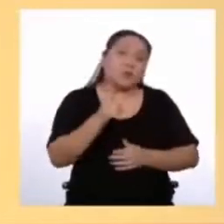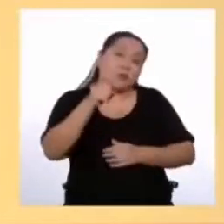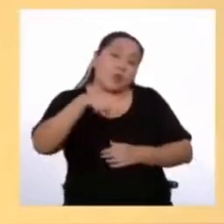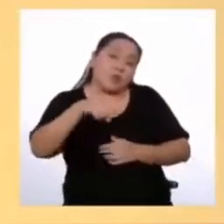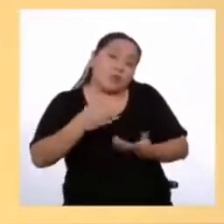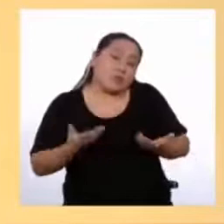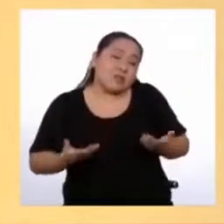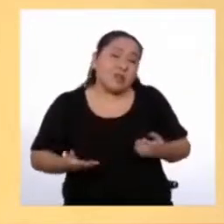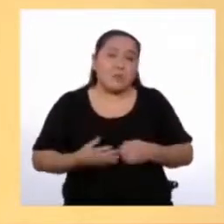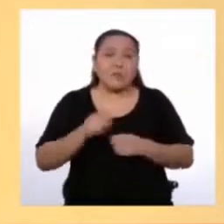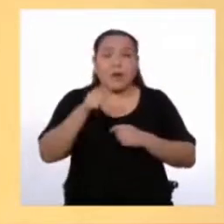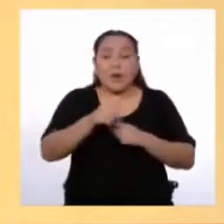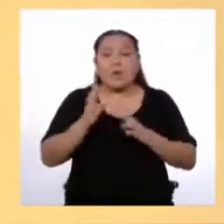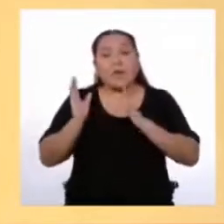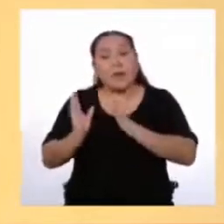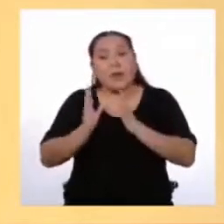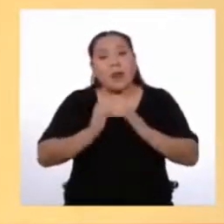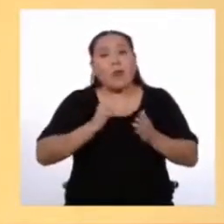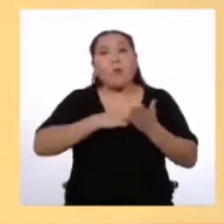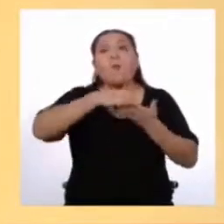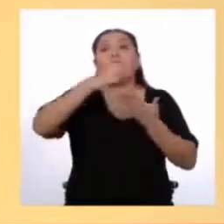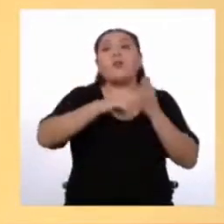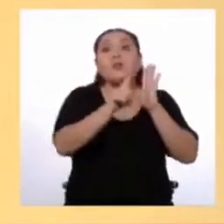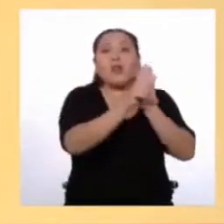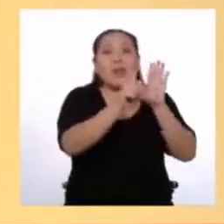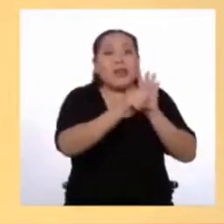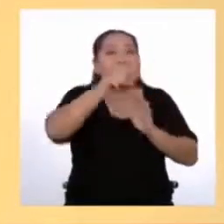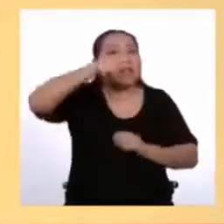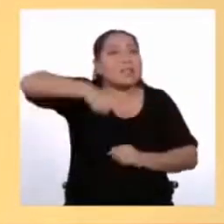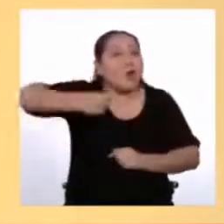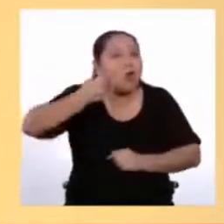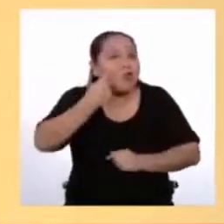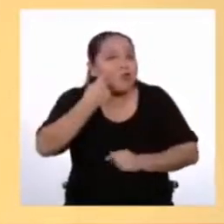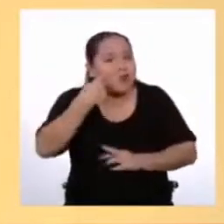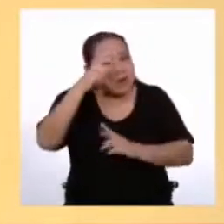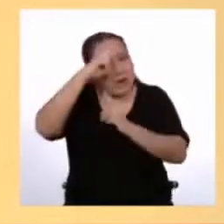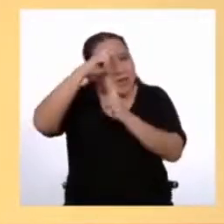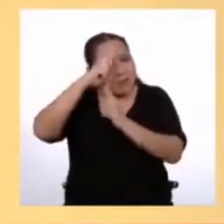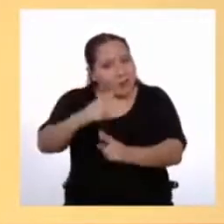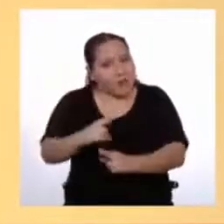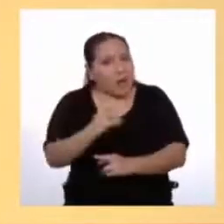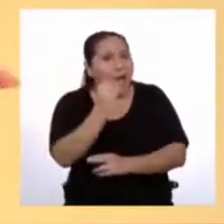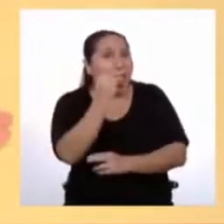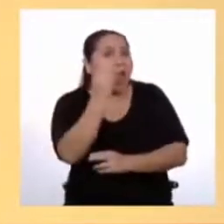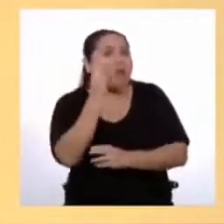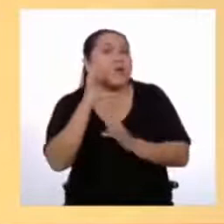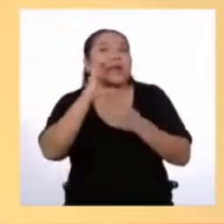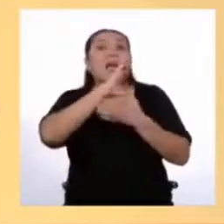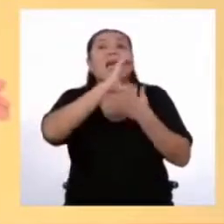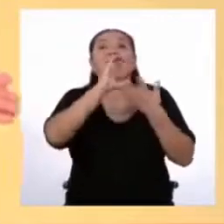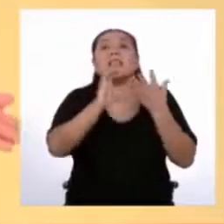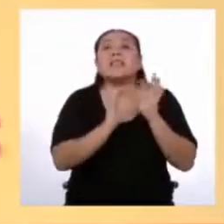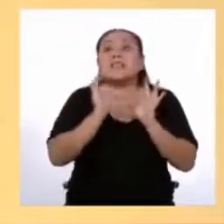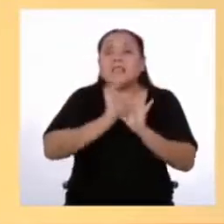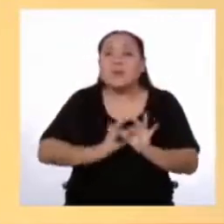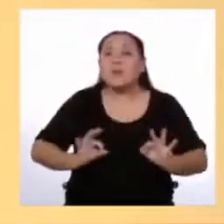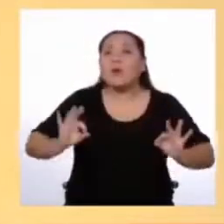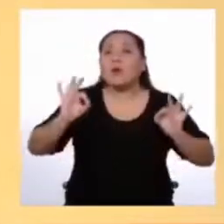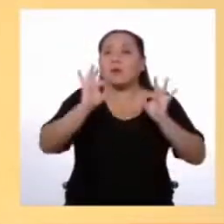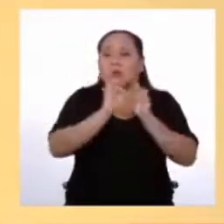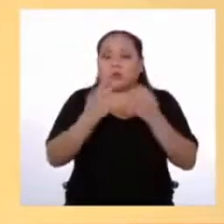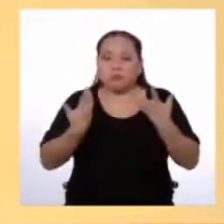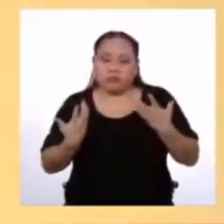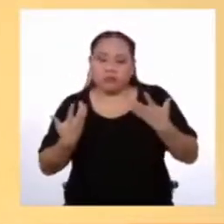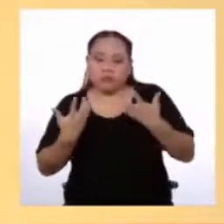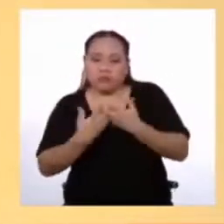Para elaborar un proyecto de ley tenemos que conocer y respetar Algunos aspectos importantes relacionados con